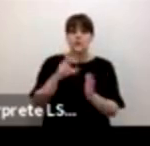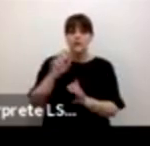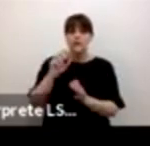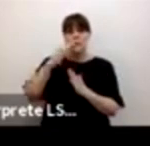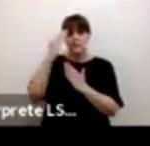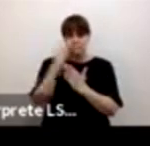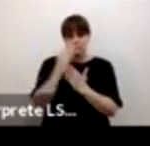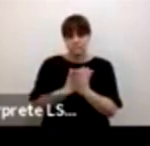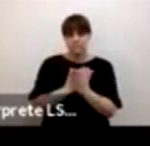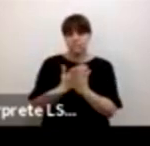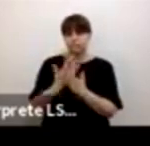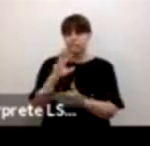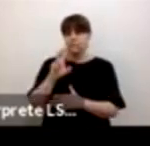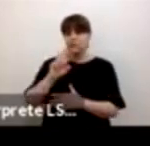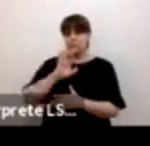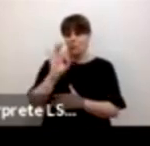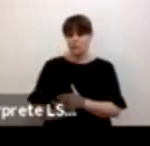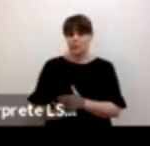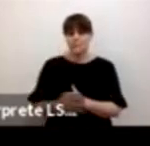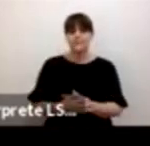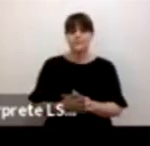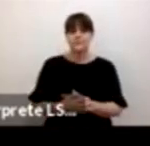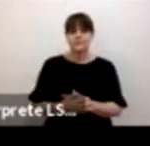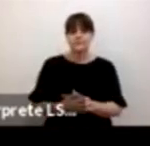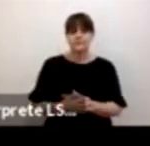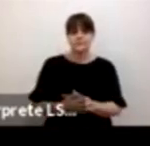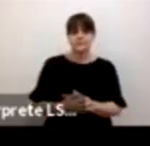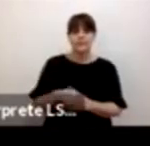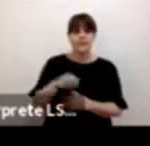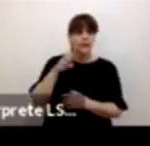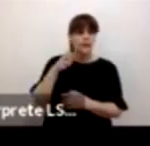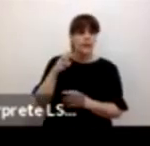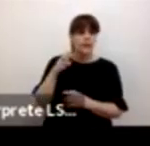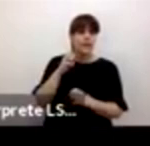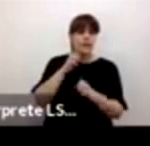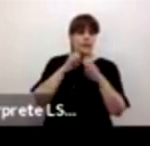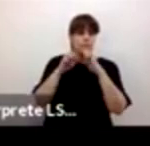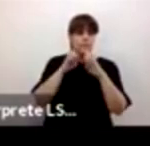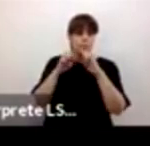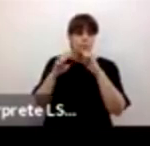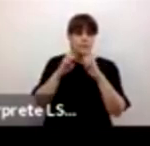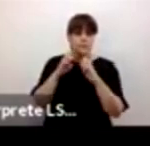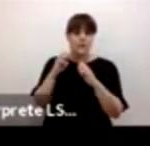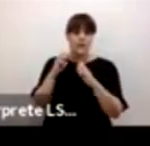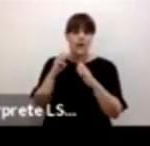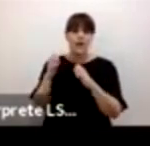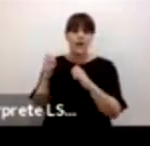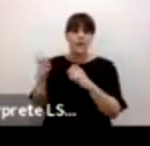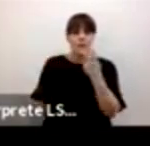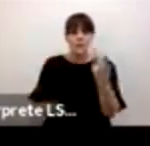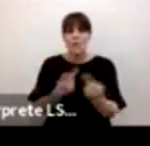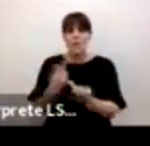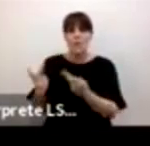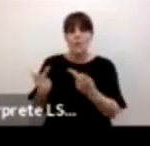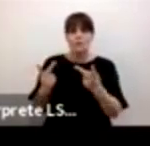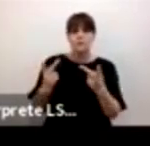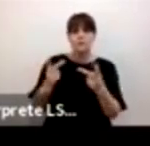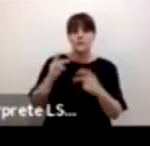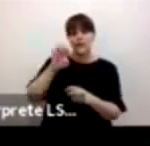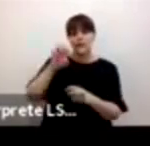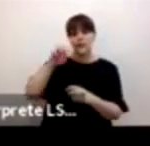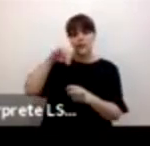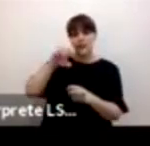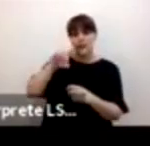favor de acuerdo a la última encuesta nacional de dinámica demográfica la ENADIT de